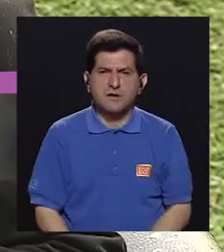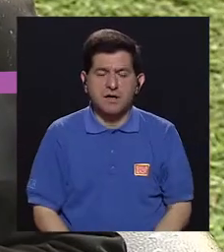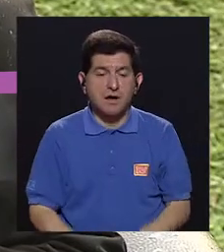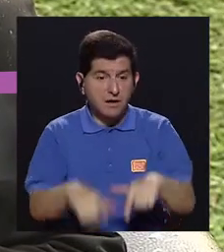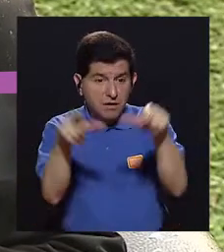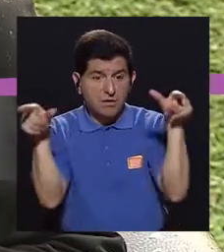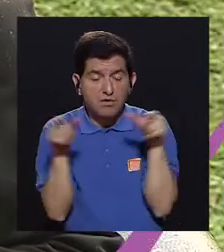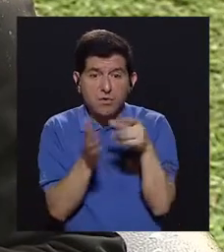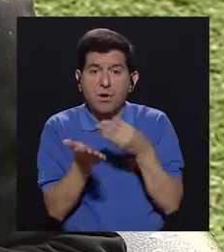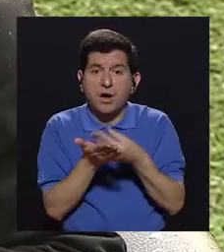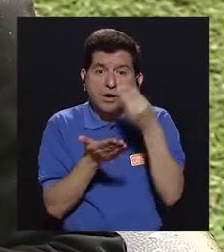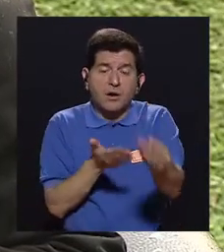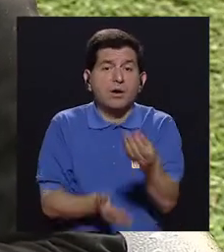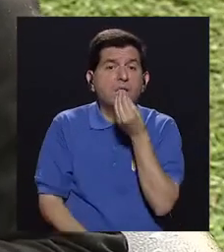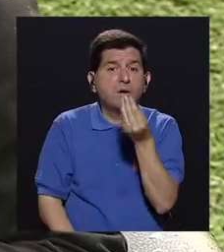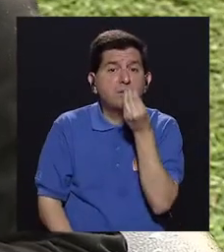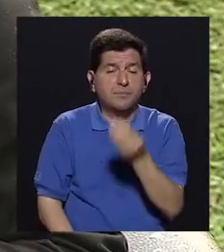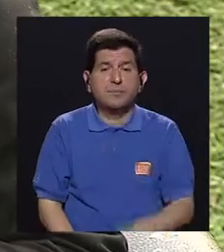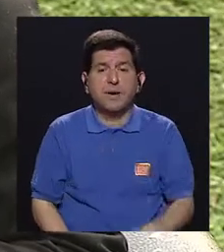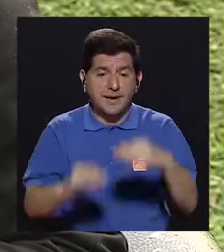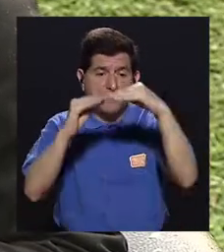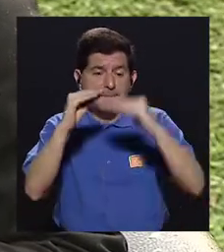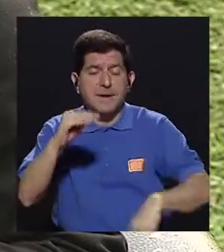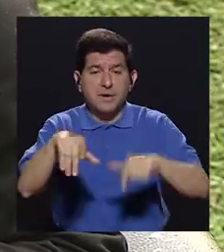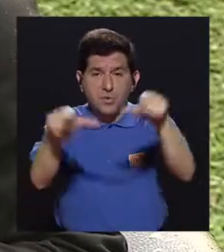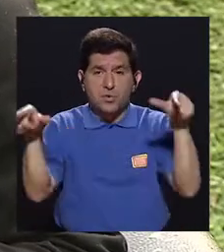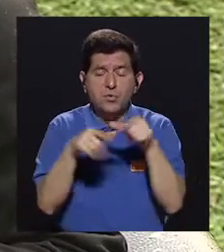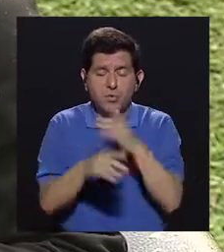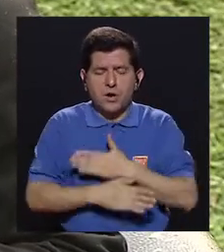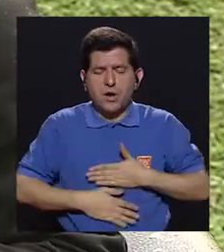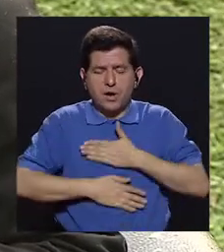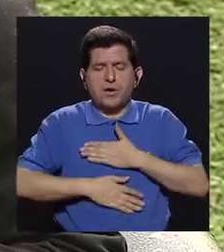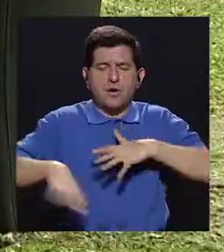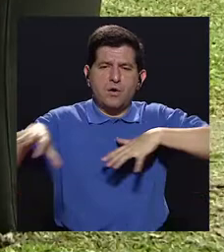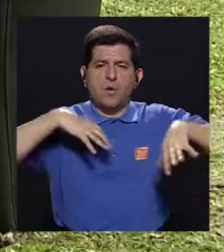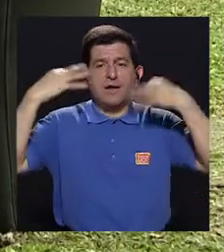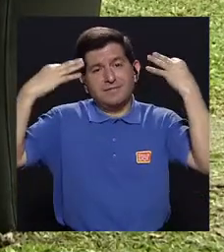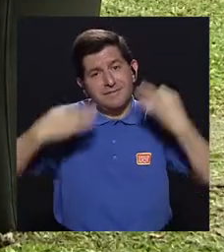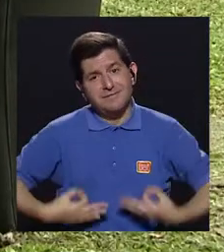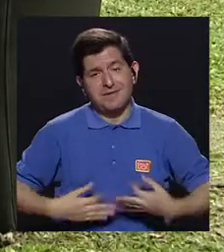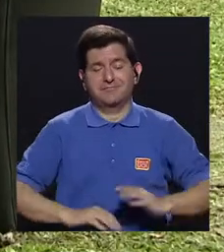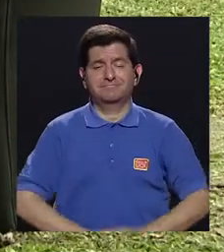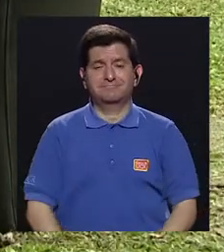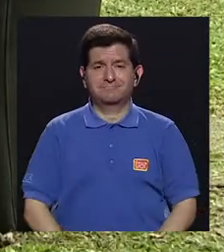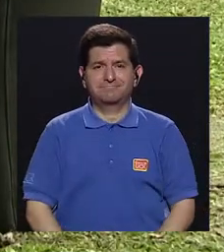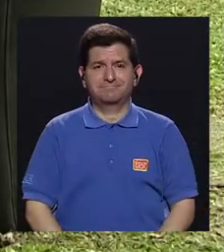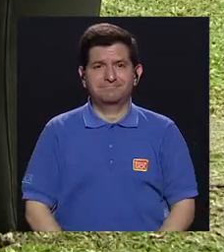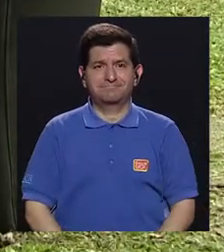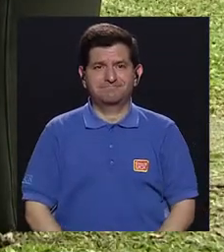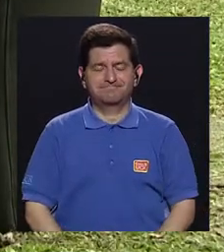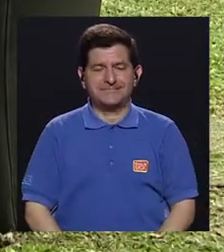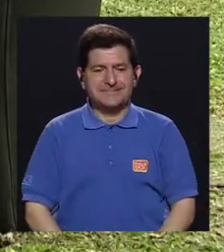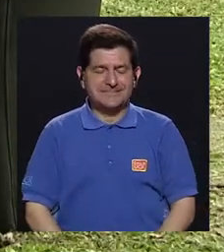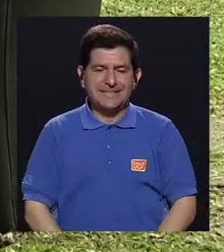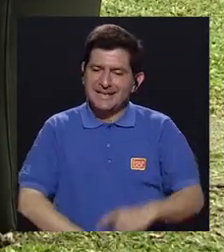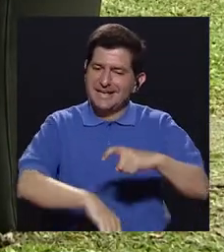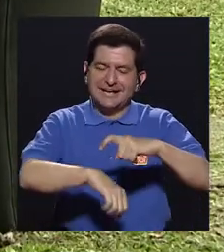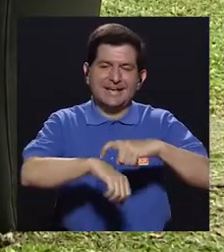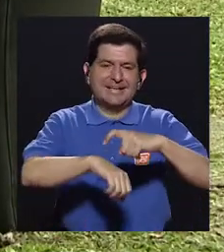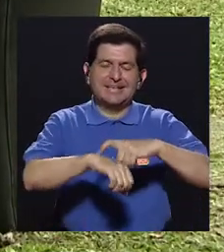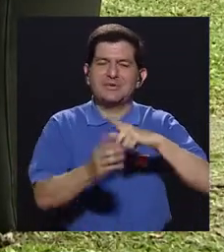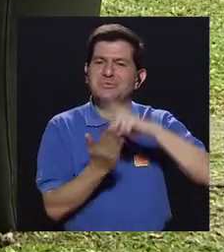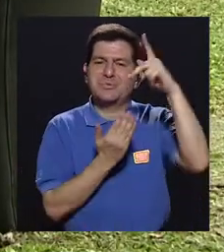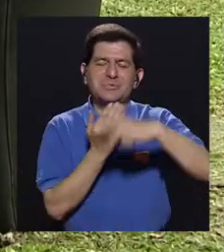más hay lugares de compra de alimentos y menos lugares para recreación y actividad física. Bueno, Ivani, se nos ha acabado el